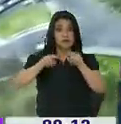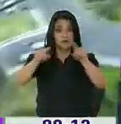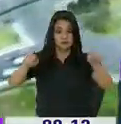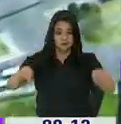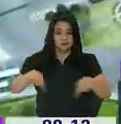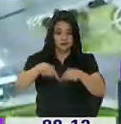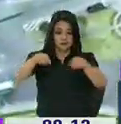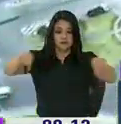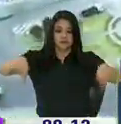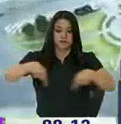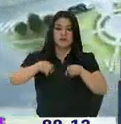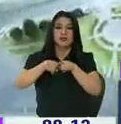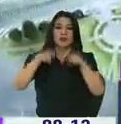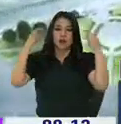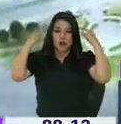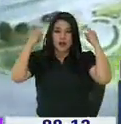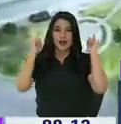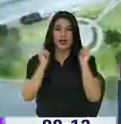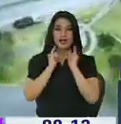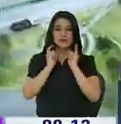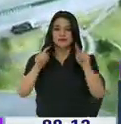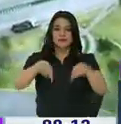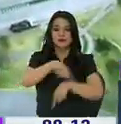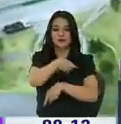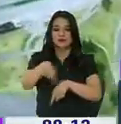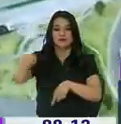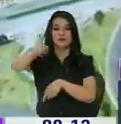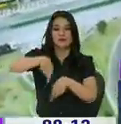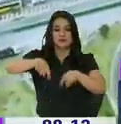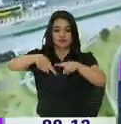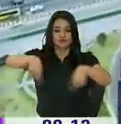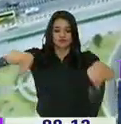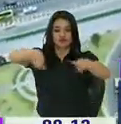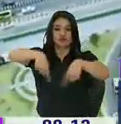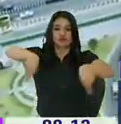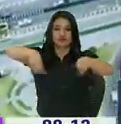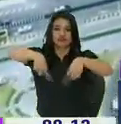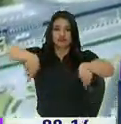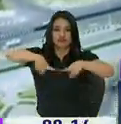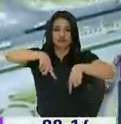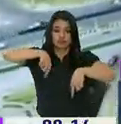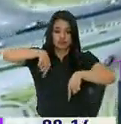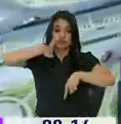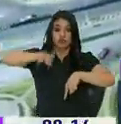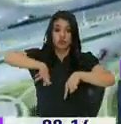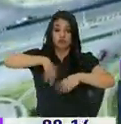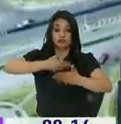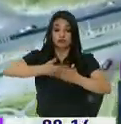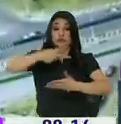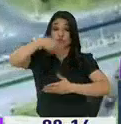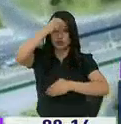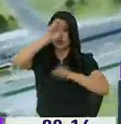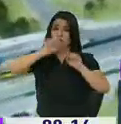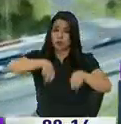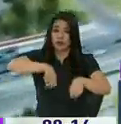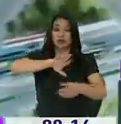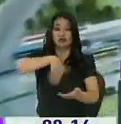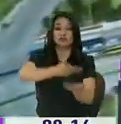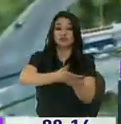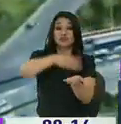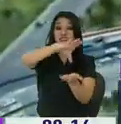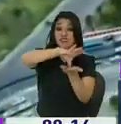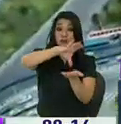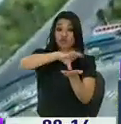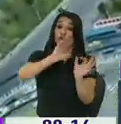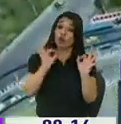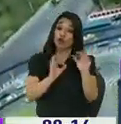Trébol, cómo van a funcionar y así se va a dar dinamismo y por supuesto la gente que venga desde el sur poder ir al norte y hacia el centro y lo mismo pasará